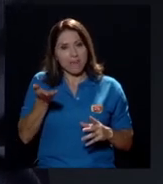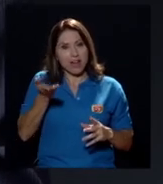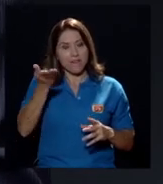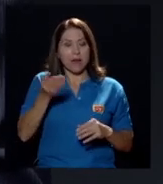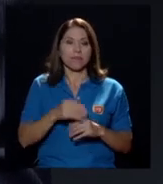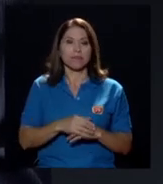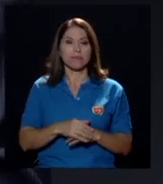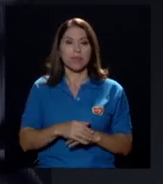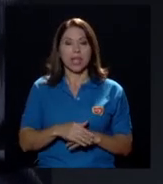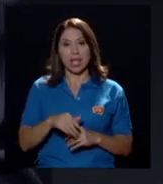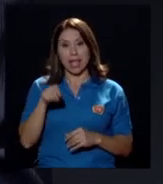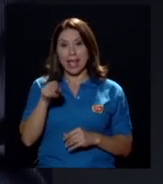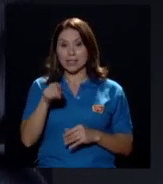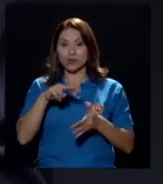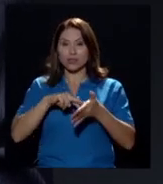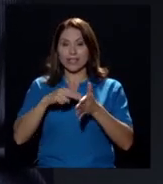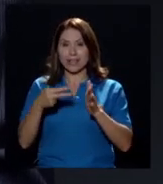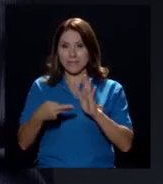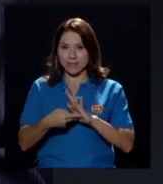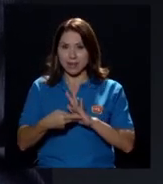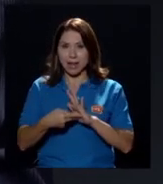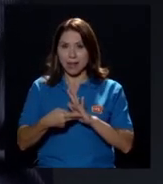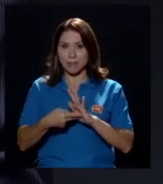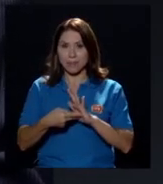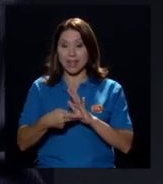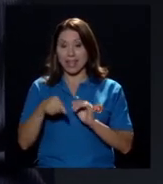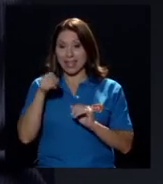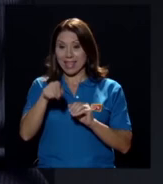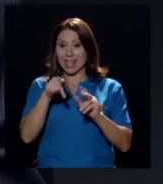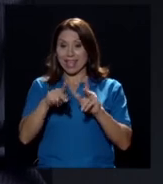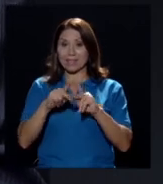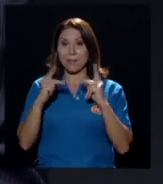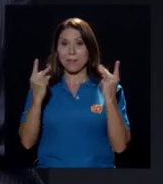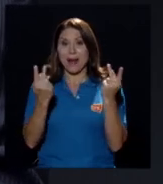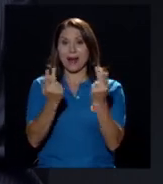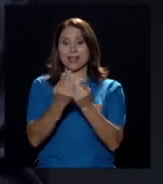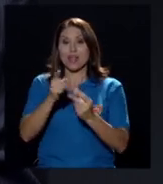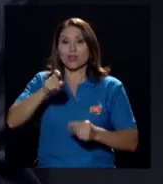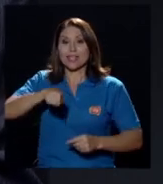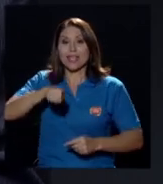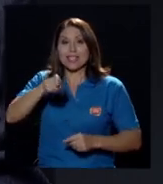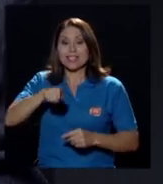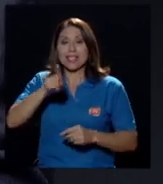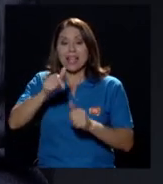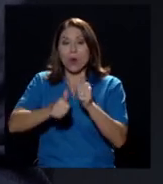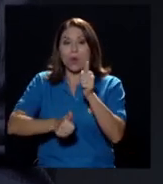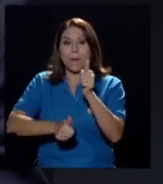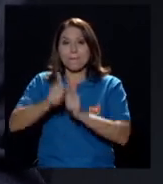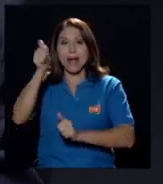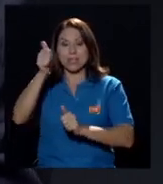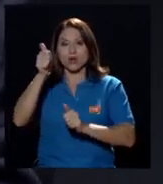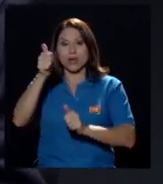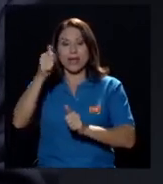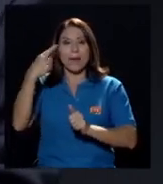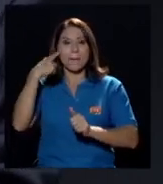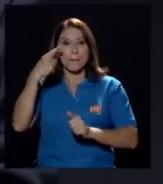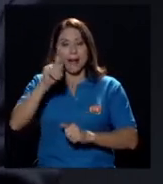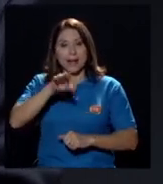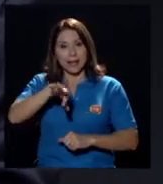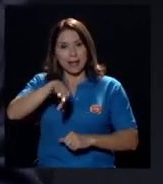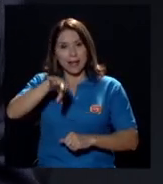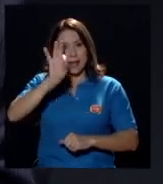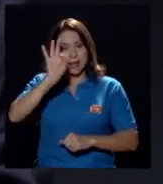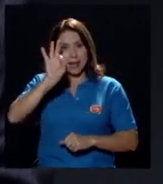significa que dentro de ese partido se necesita una mayoría para elegir